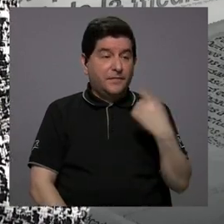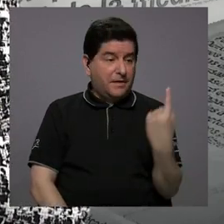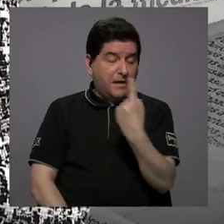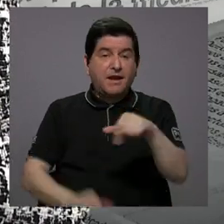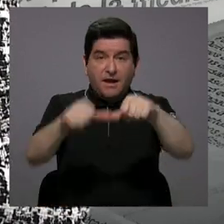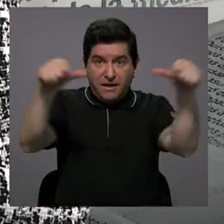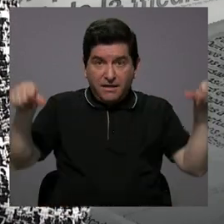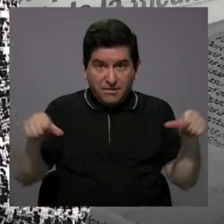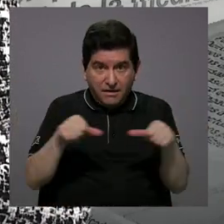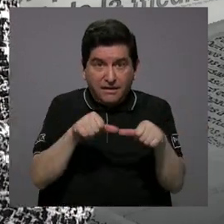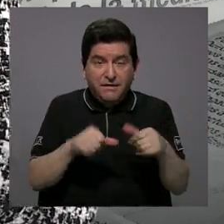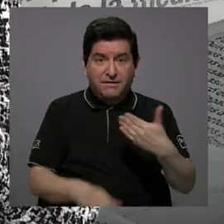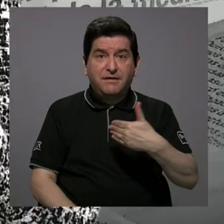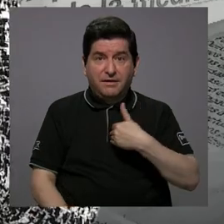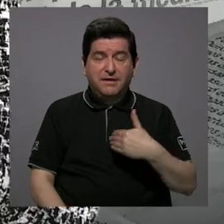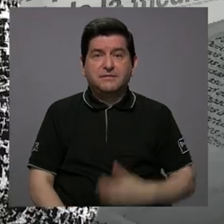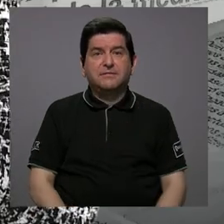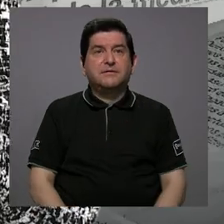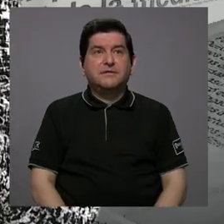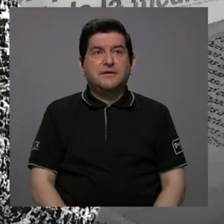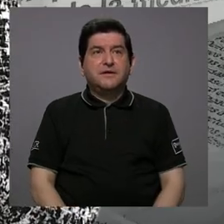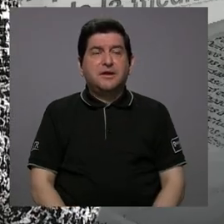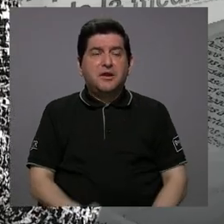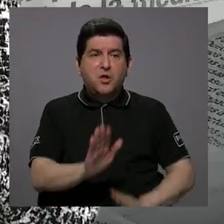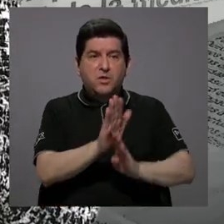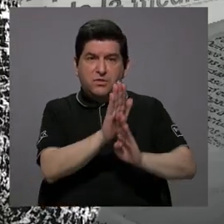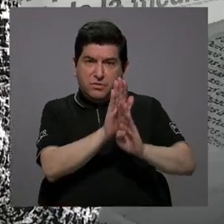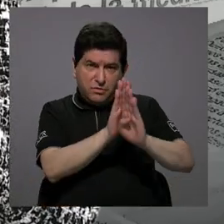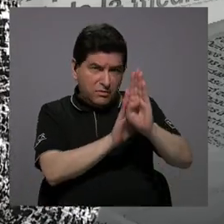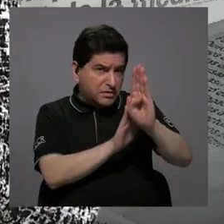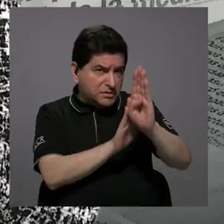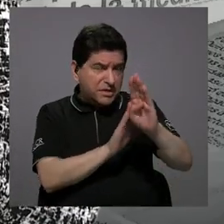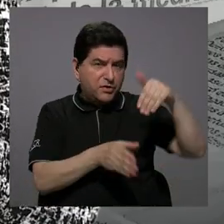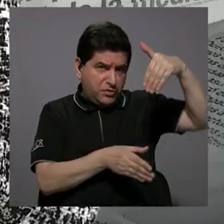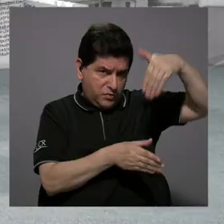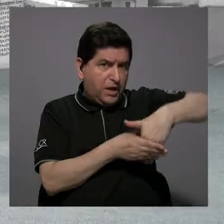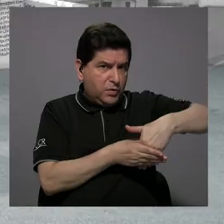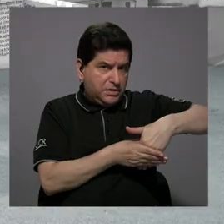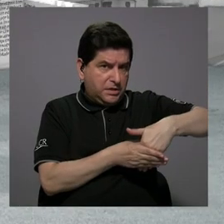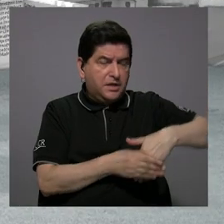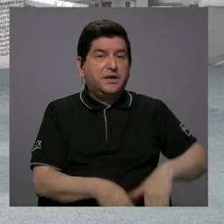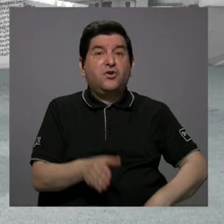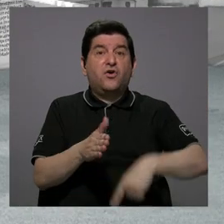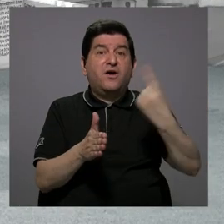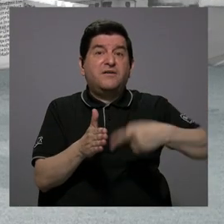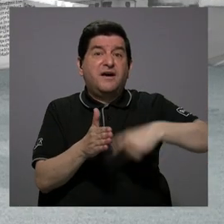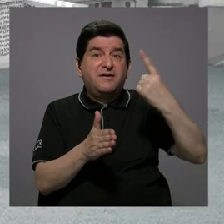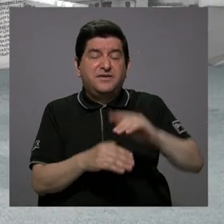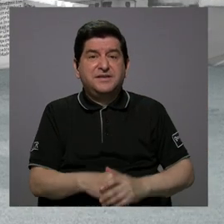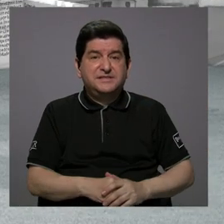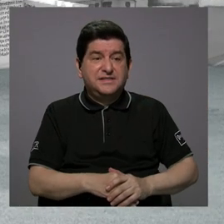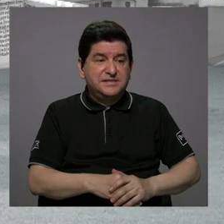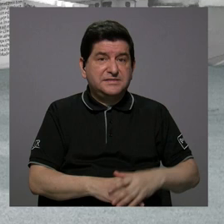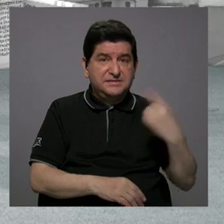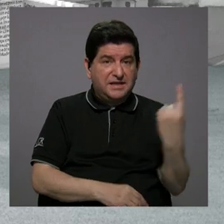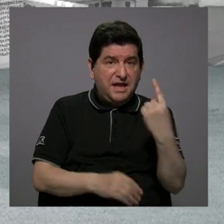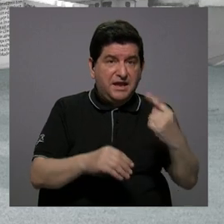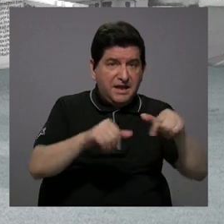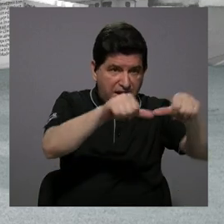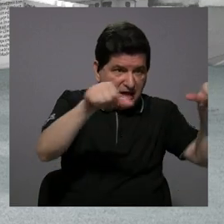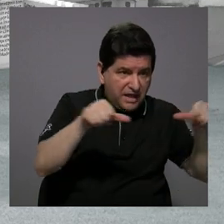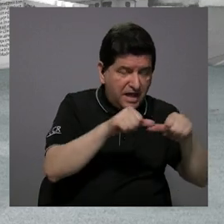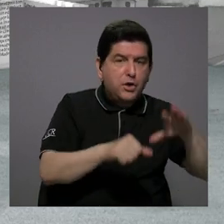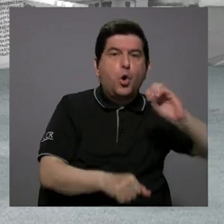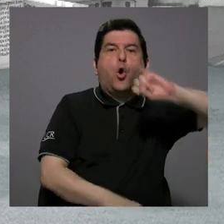pues tiene un desarrollo, ¿verdad? Interno y a veces entre ámbitos, llamamos